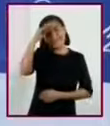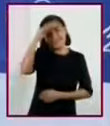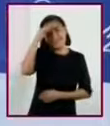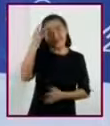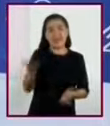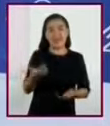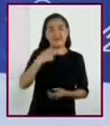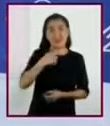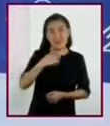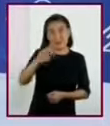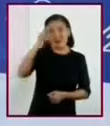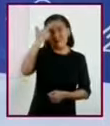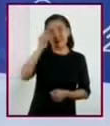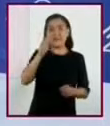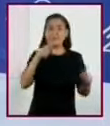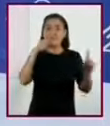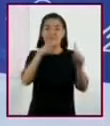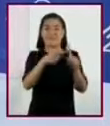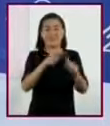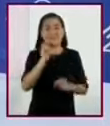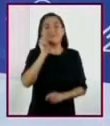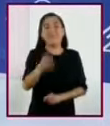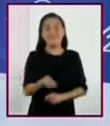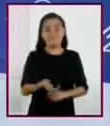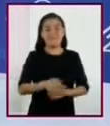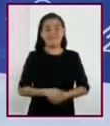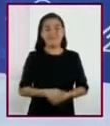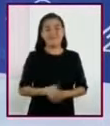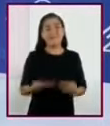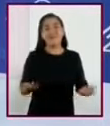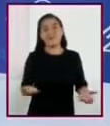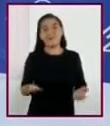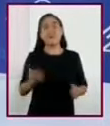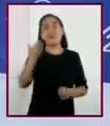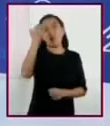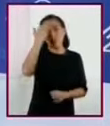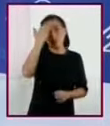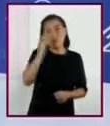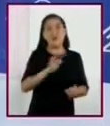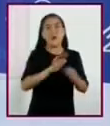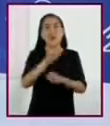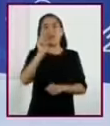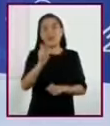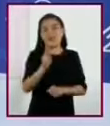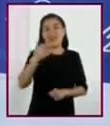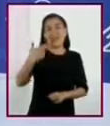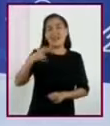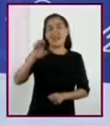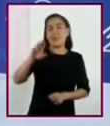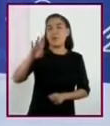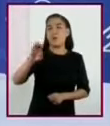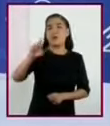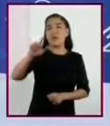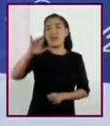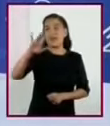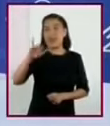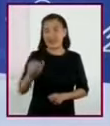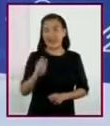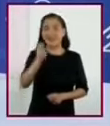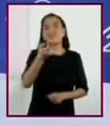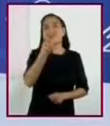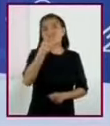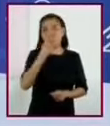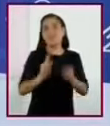Recordando mi objetivo, que es conocer qué es la herbolaria y qué importancia se le da